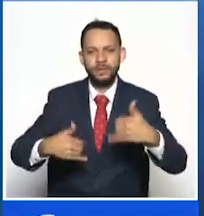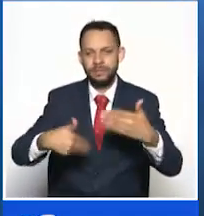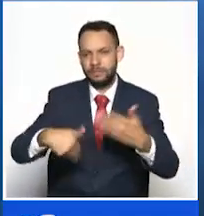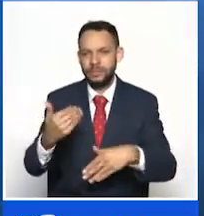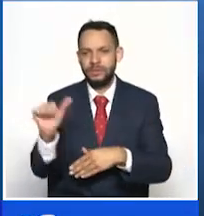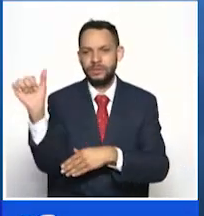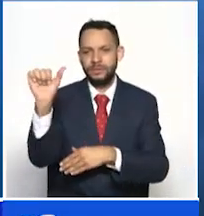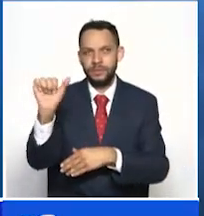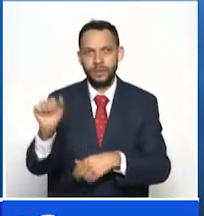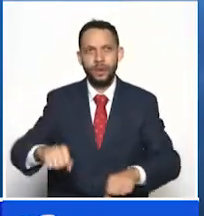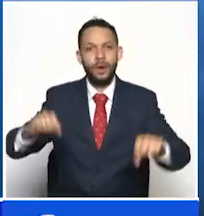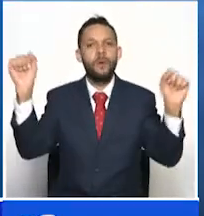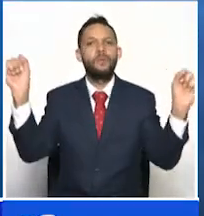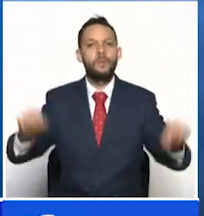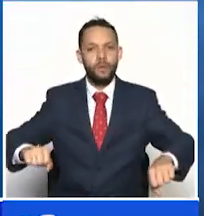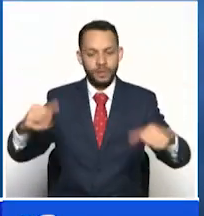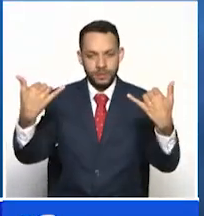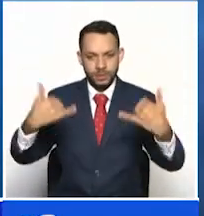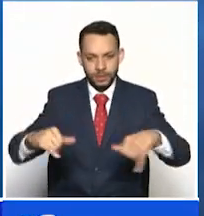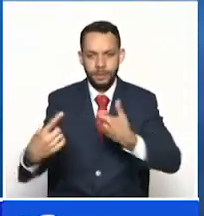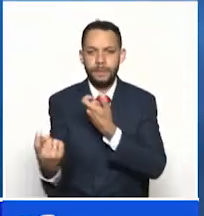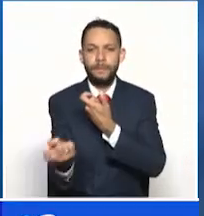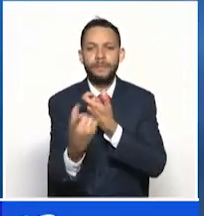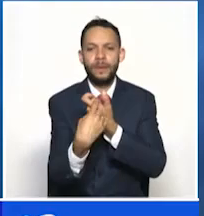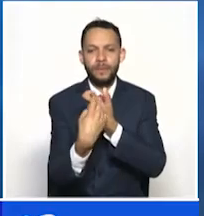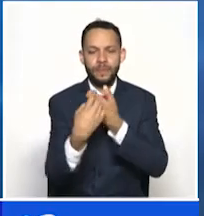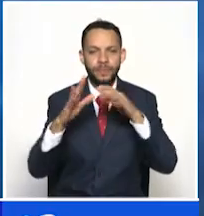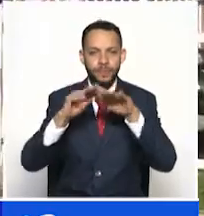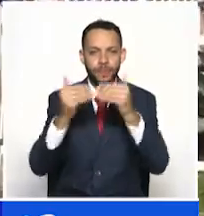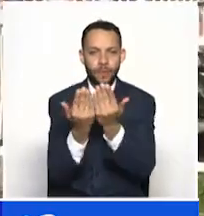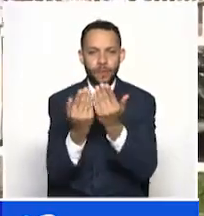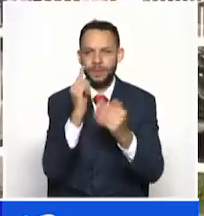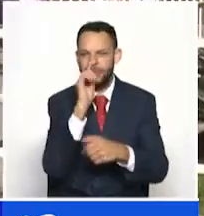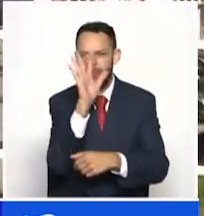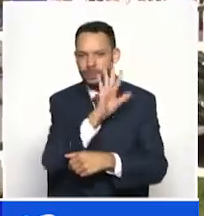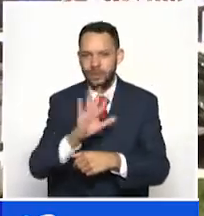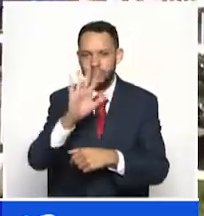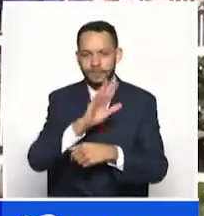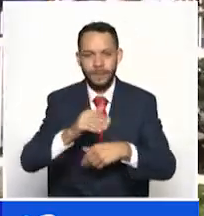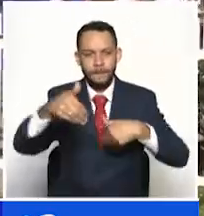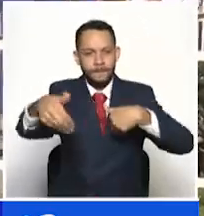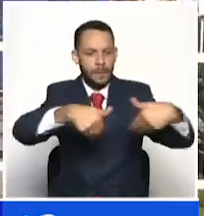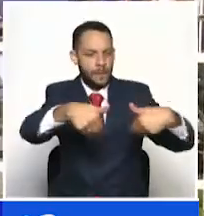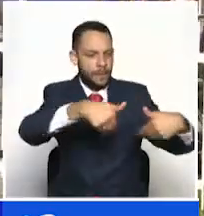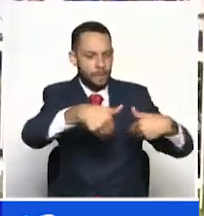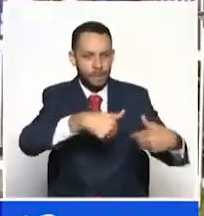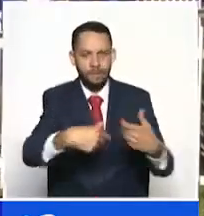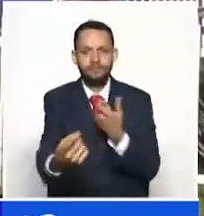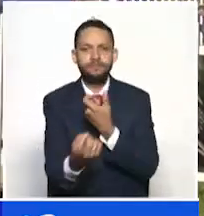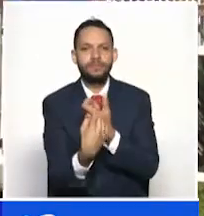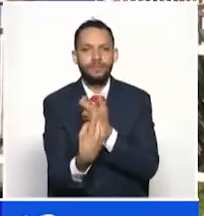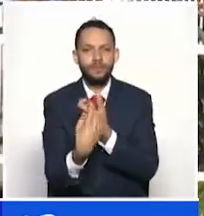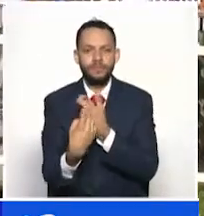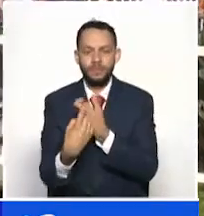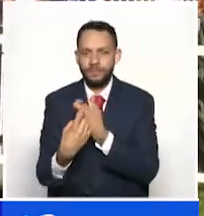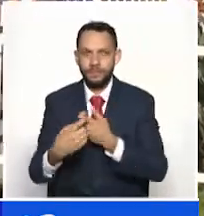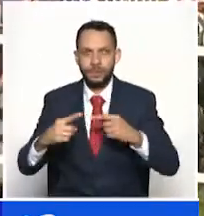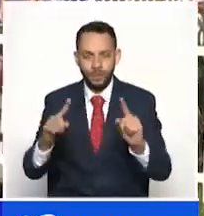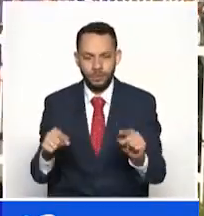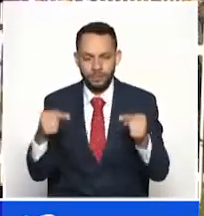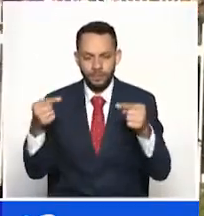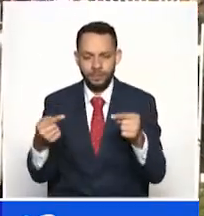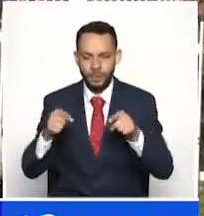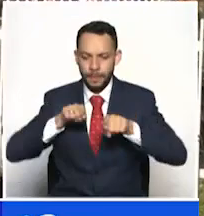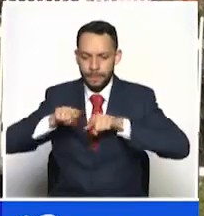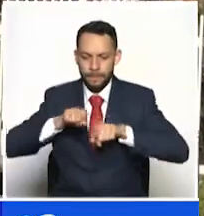Están abiertas las inscripciones para los Juegos Intercolegiados Nacionales el Reencuentro 2021. Esta competencia del Ministerio